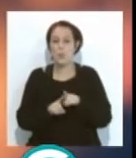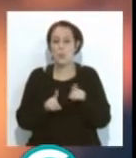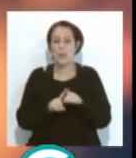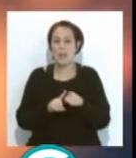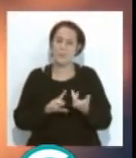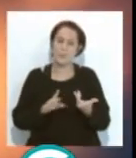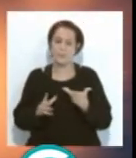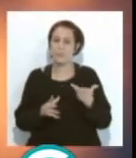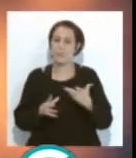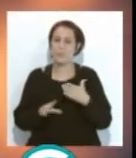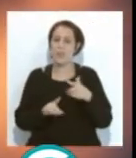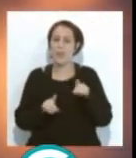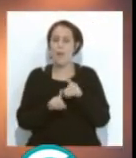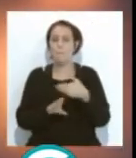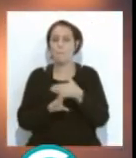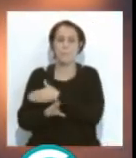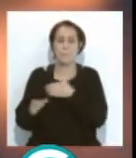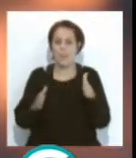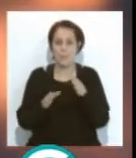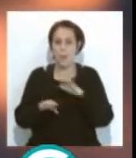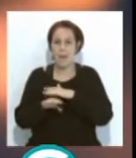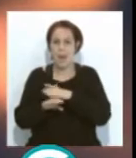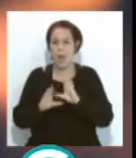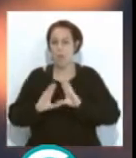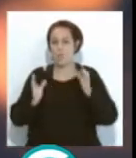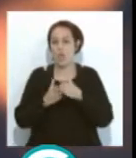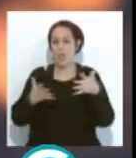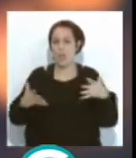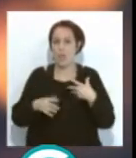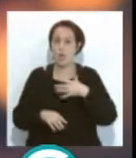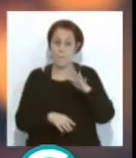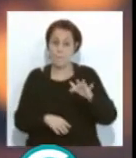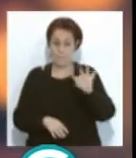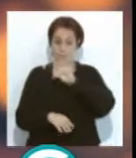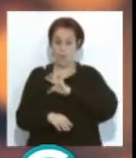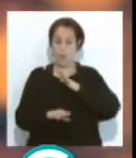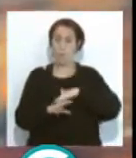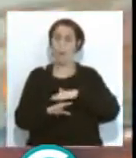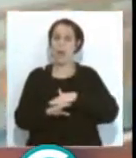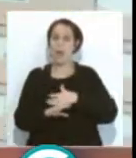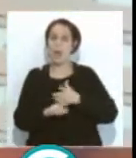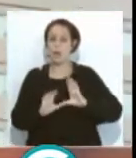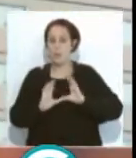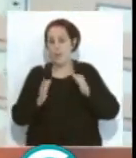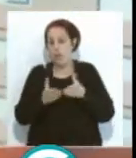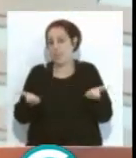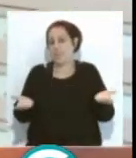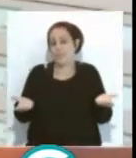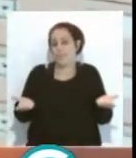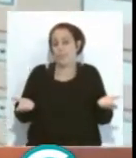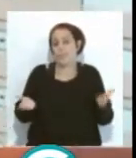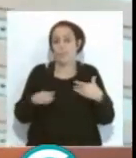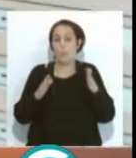un poquito, ¿no? Como unas preliminares para las agrupaciones grandes y un premio para las agrupaciones, bueno, pues que no tienen ese